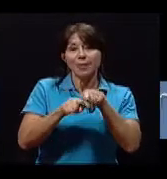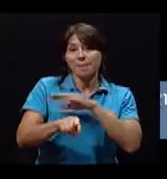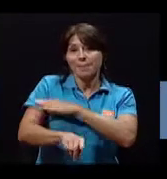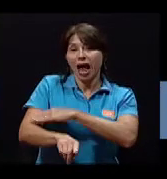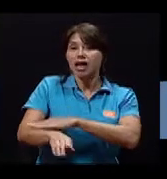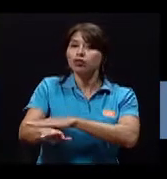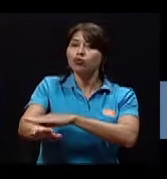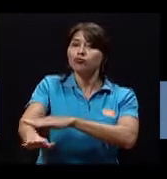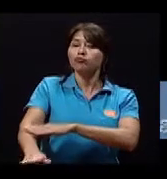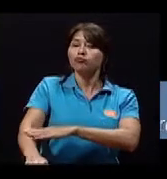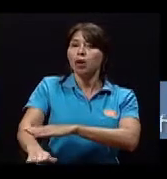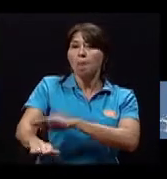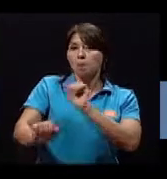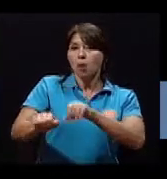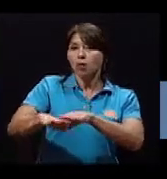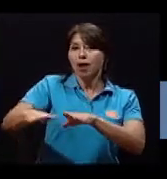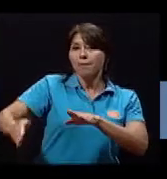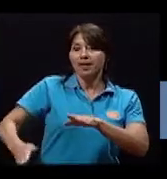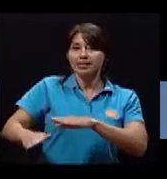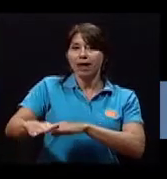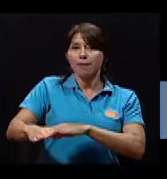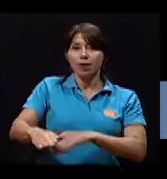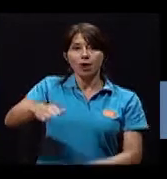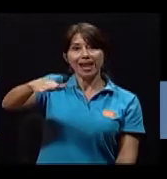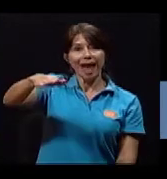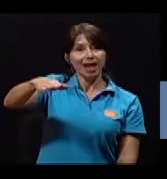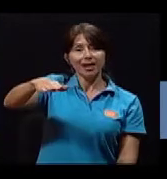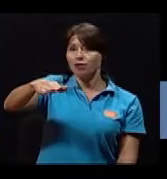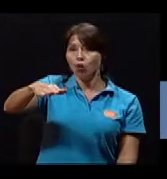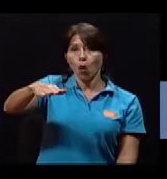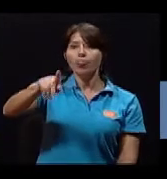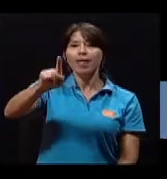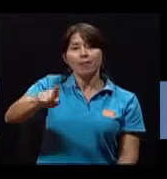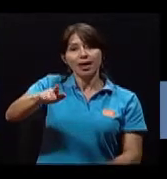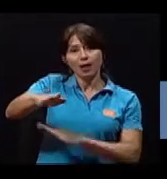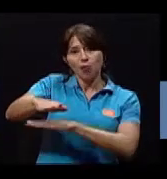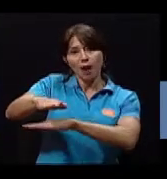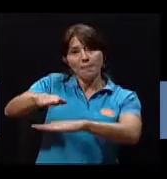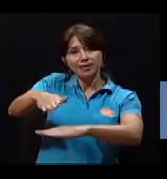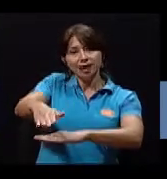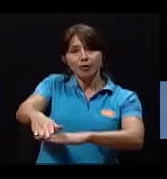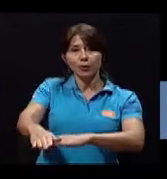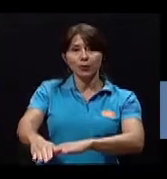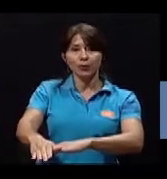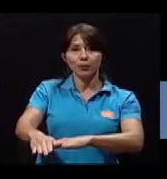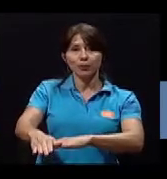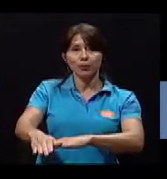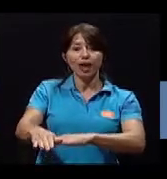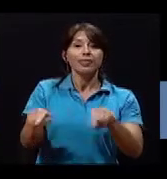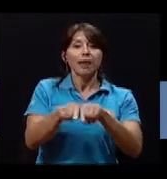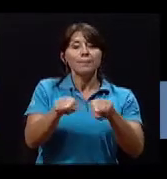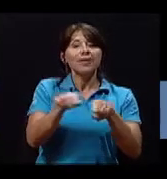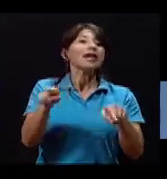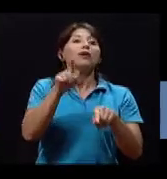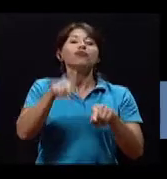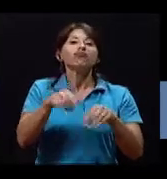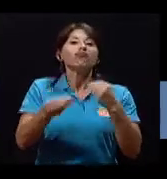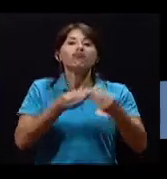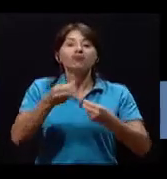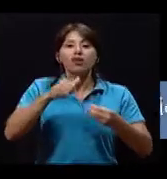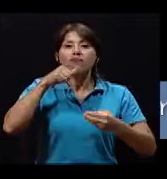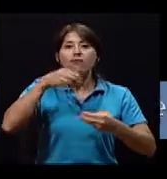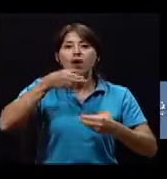sobre una mesa. No es adecuado que tenga el brazo en el aire. Vamos como primer paso, además de estas recomendaciones, es